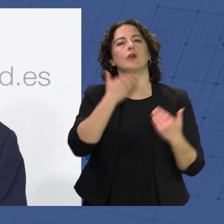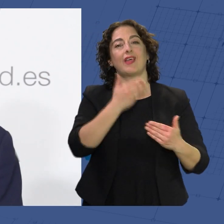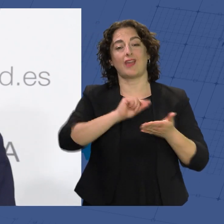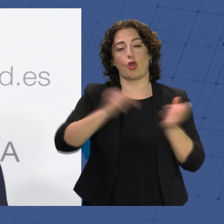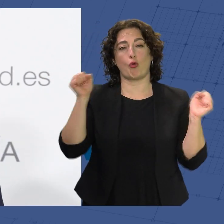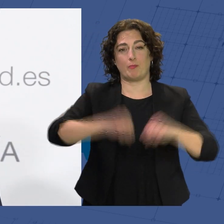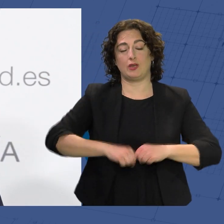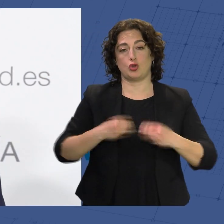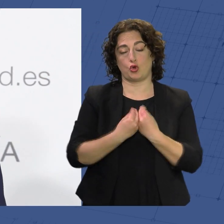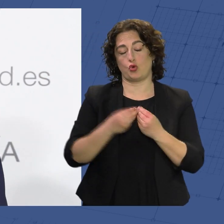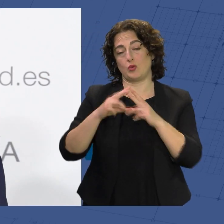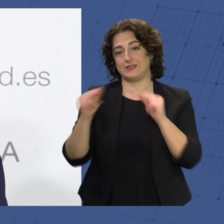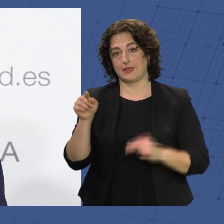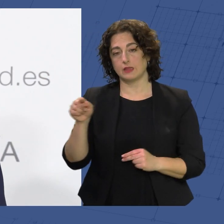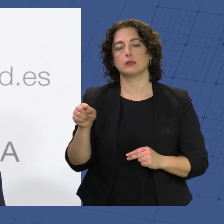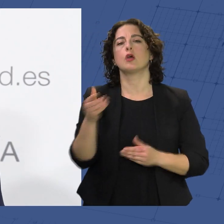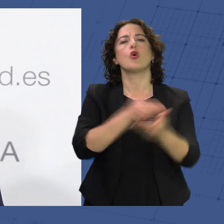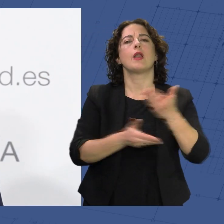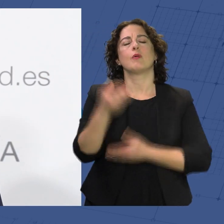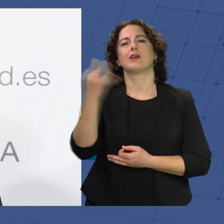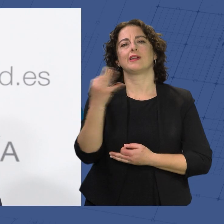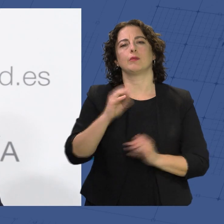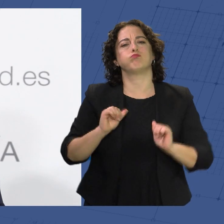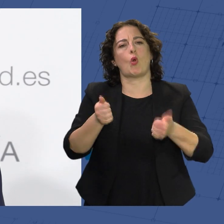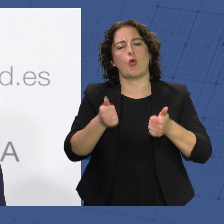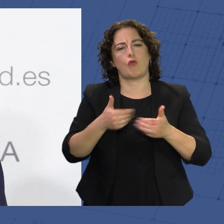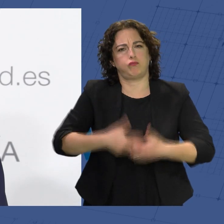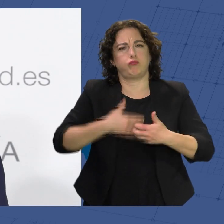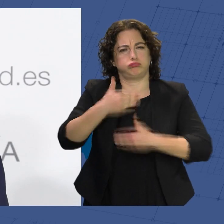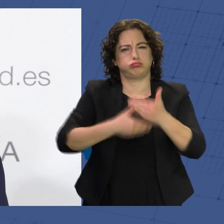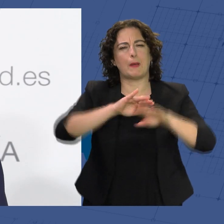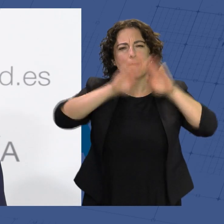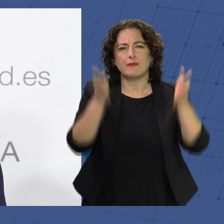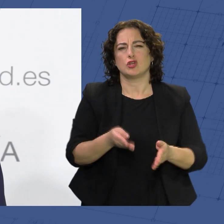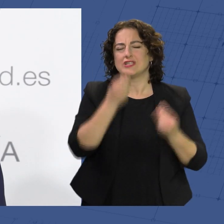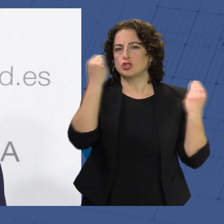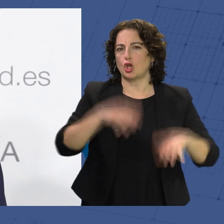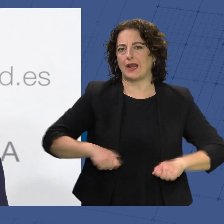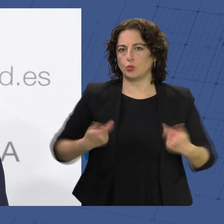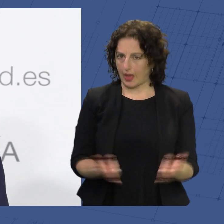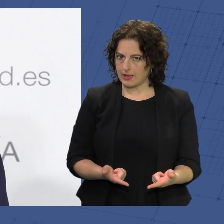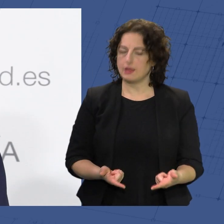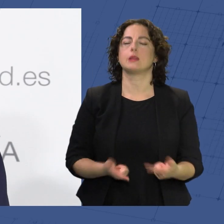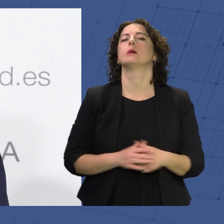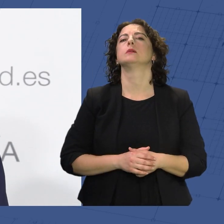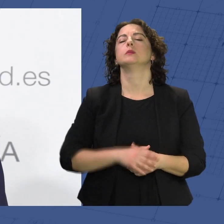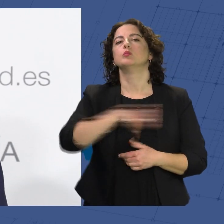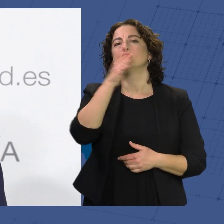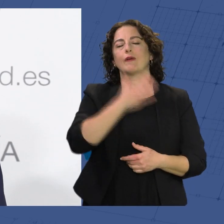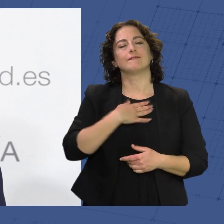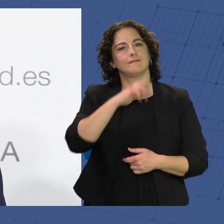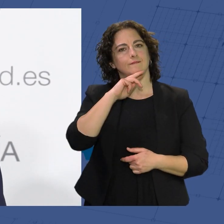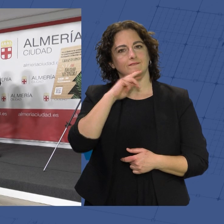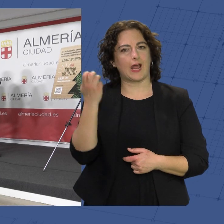suscribe con la UAL, ha colaborado en la puesta en marcha de su pabellón de Historia Natural y por ello queremos poner en valor